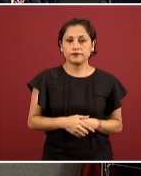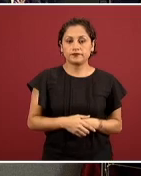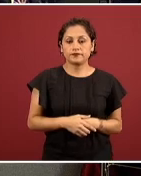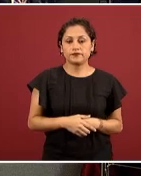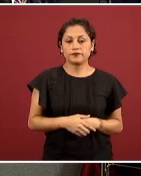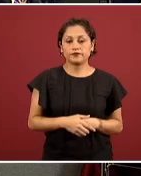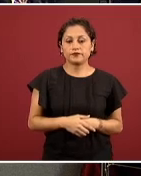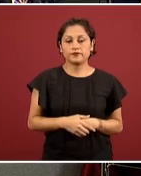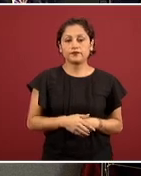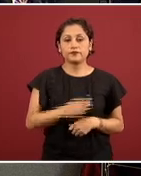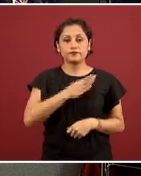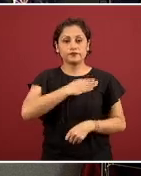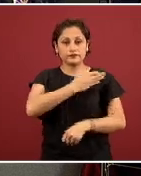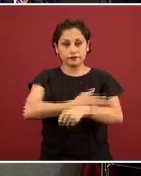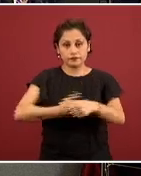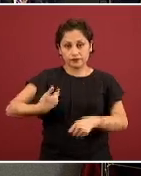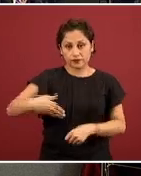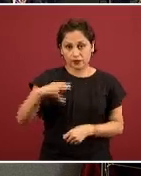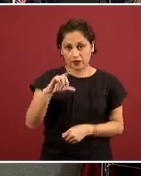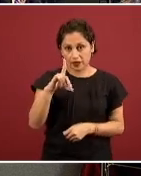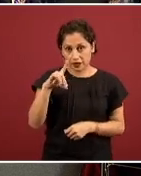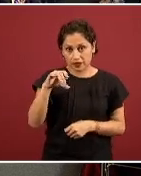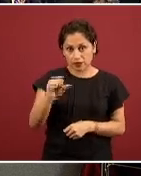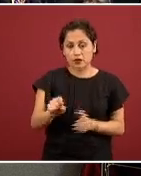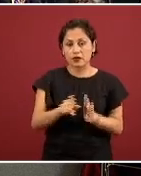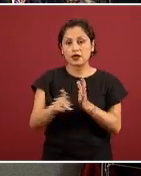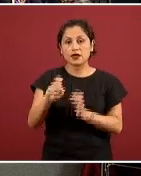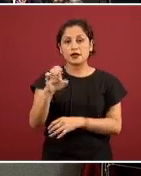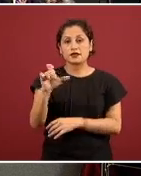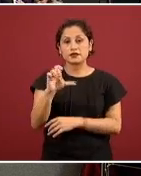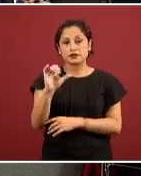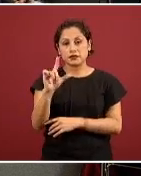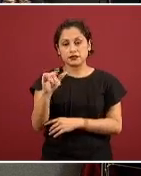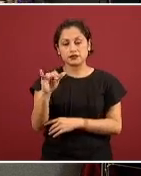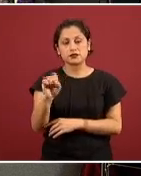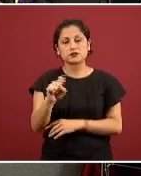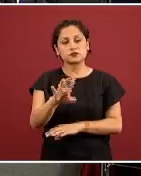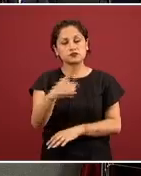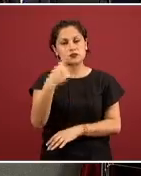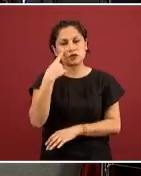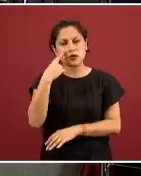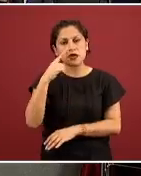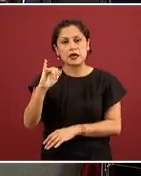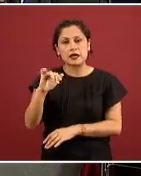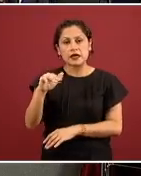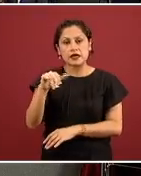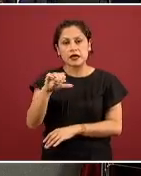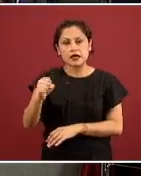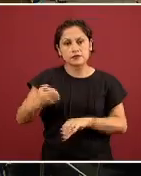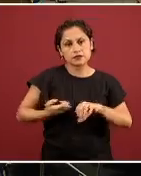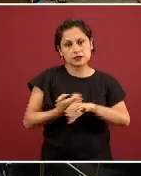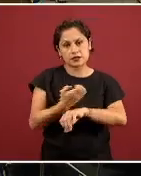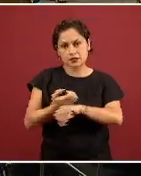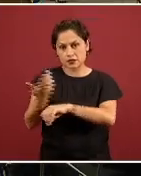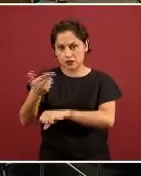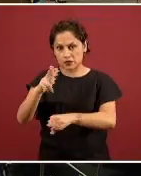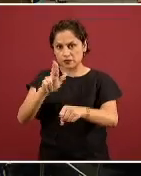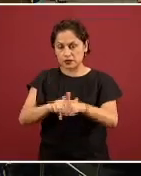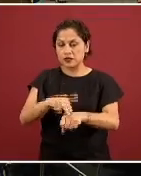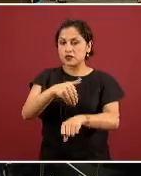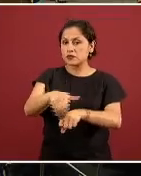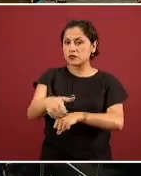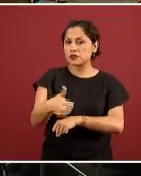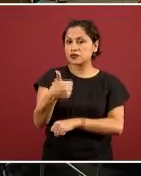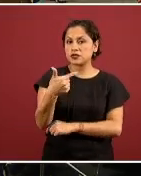Buenas tardes Claudia Zulera de Excelsior. Doctor, hay una gran preocupación en los hospitales del IMSS de los estados como en el regional 6 de Gómez